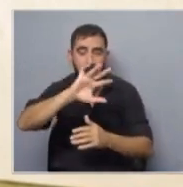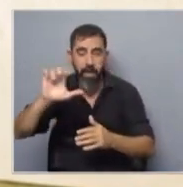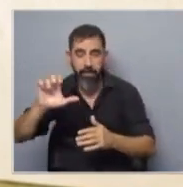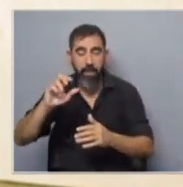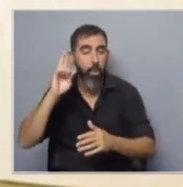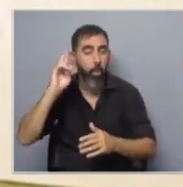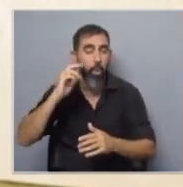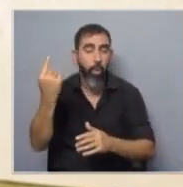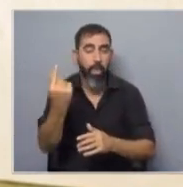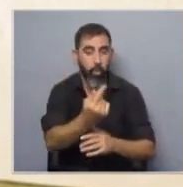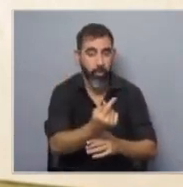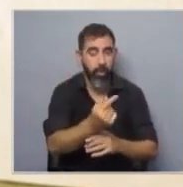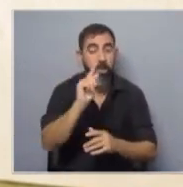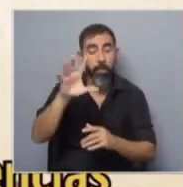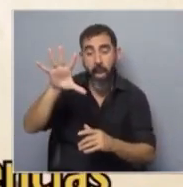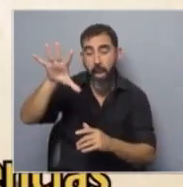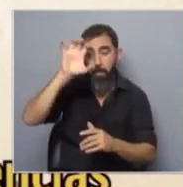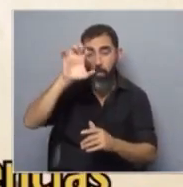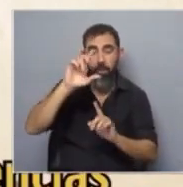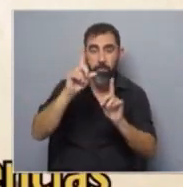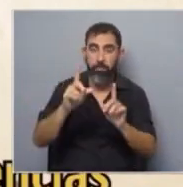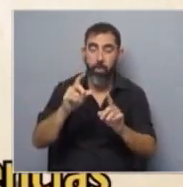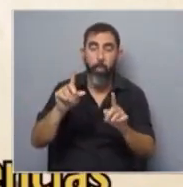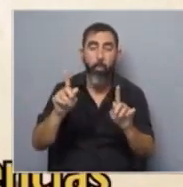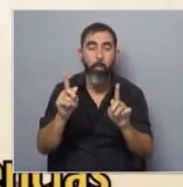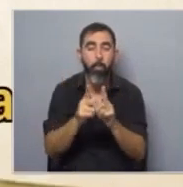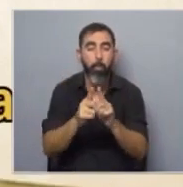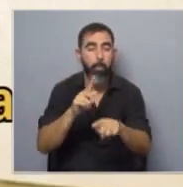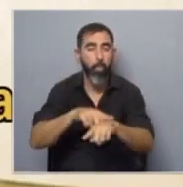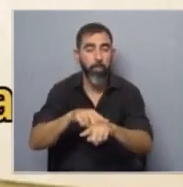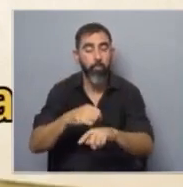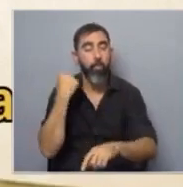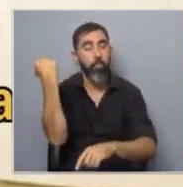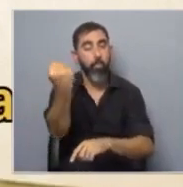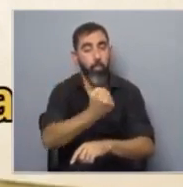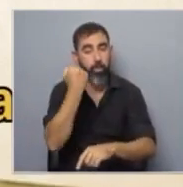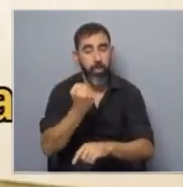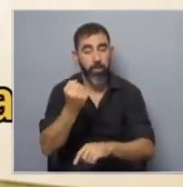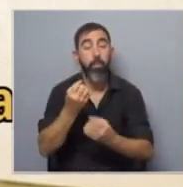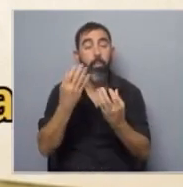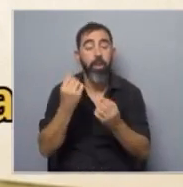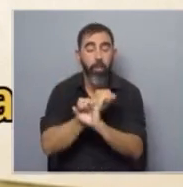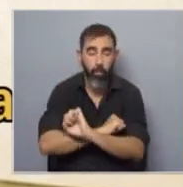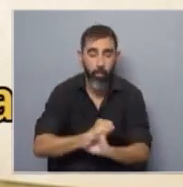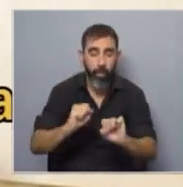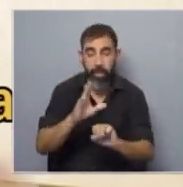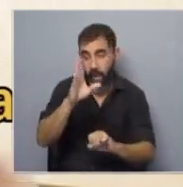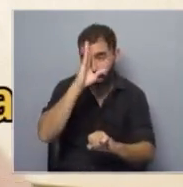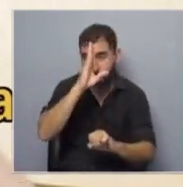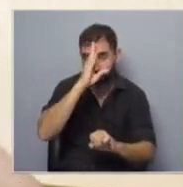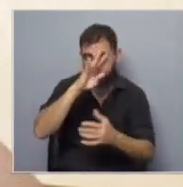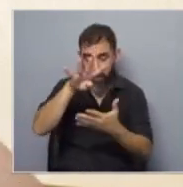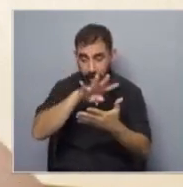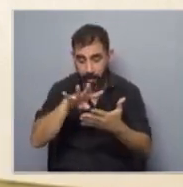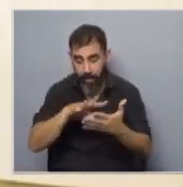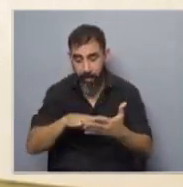el sonido de las letras. Y la memoria que juega la memoria de corto plazo que juega un rol importante porque es la que te permite cuando estás aprendiendo a